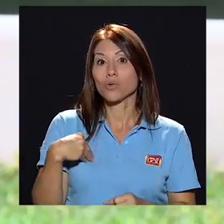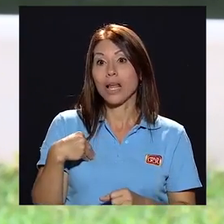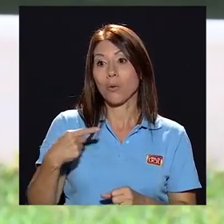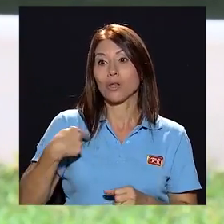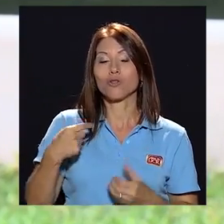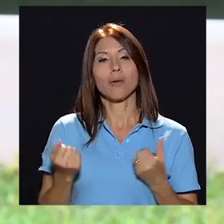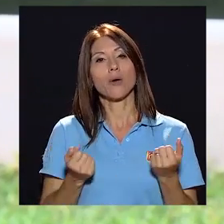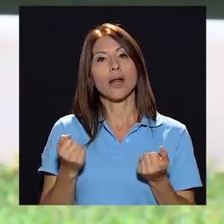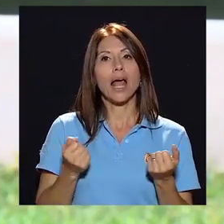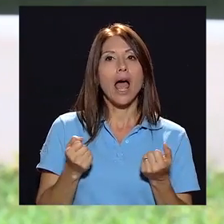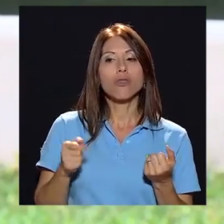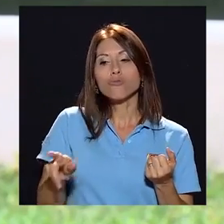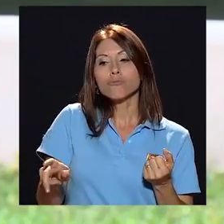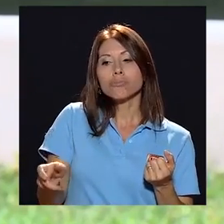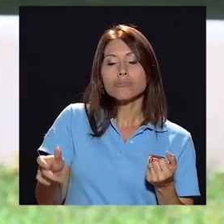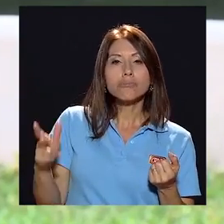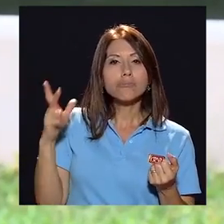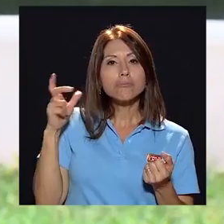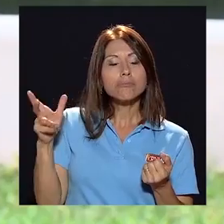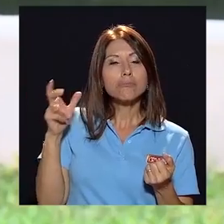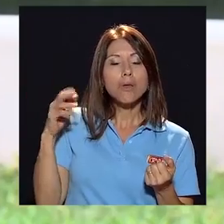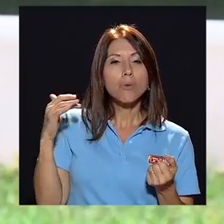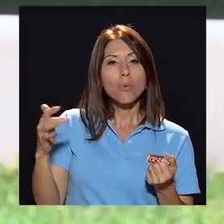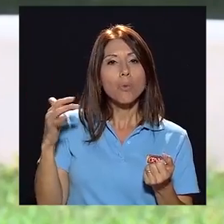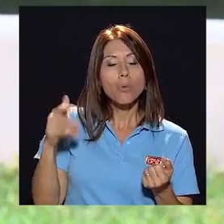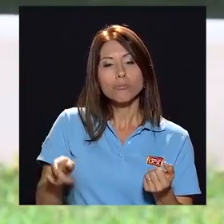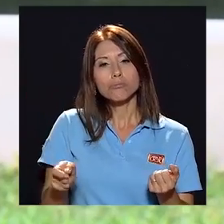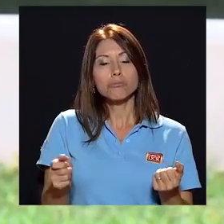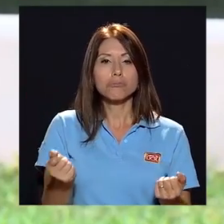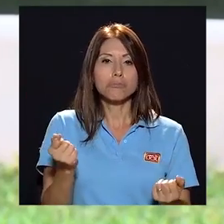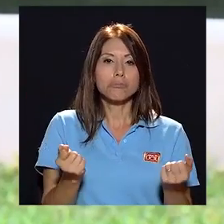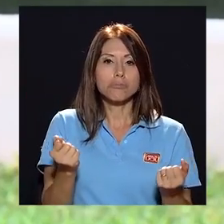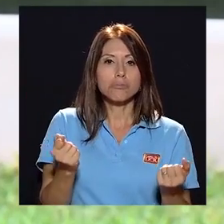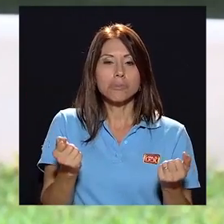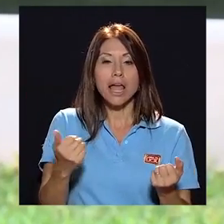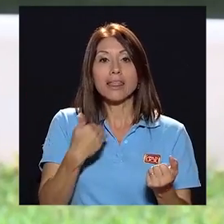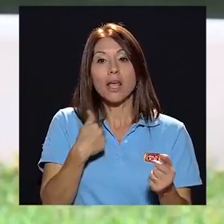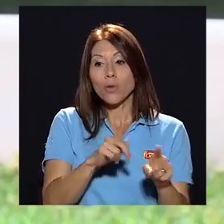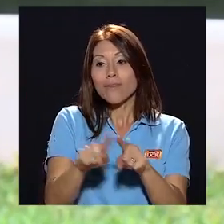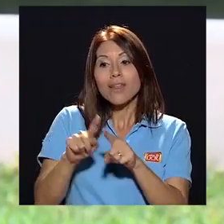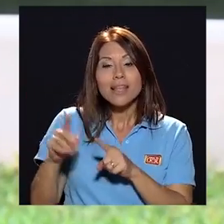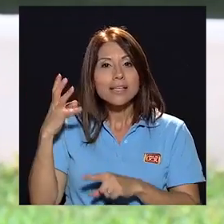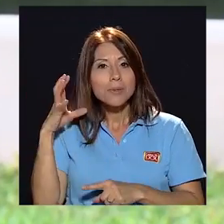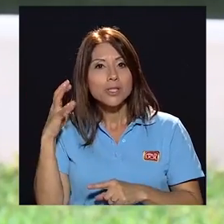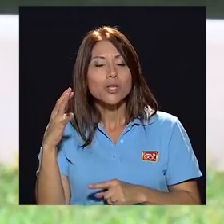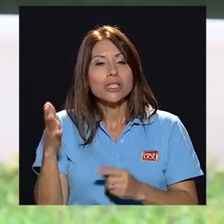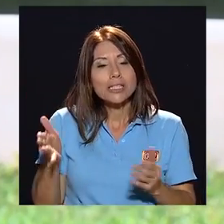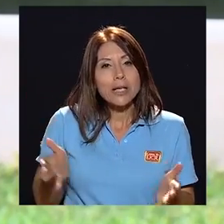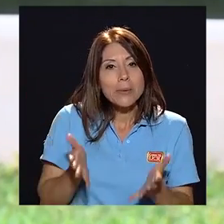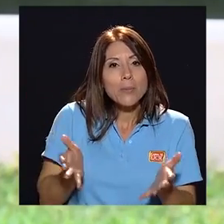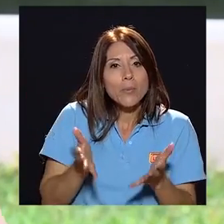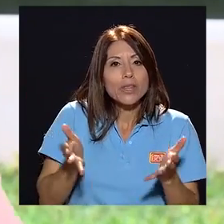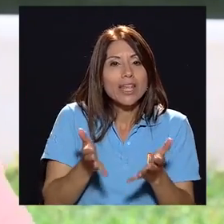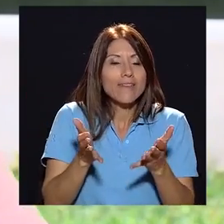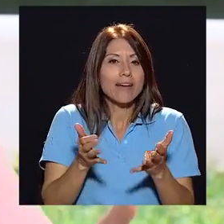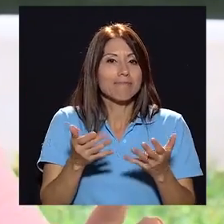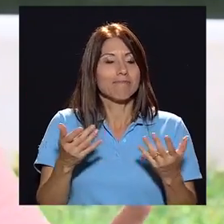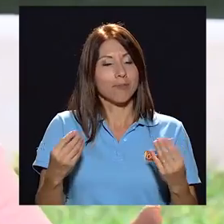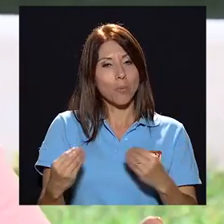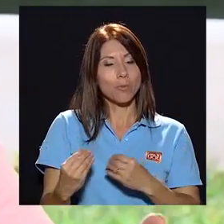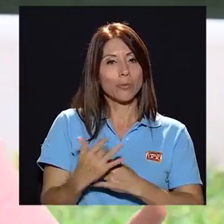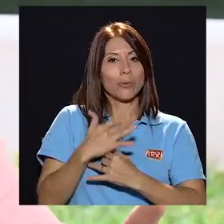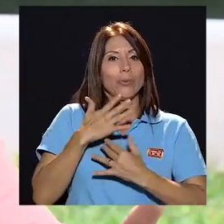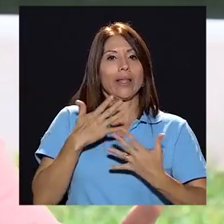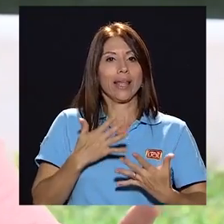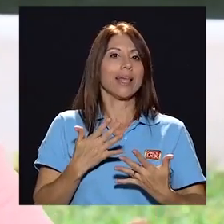verano cuando vengo manejando escuchar el radio este ya ahí tengo varias emisorcitas o programas que me motivan verdad en este transitar